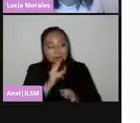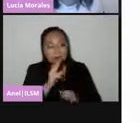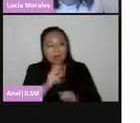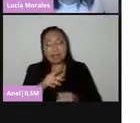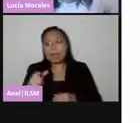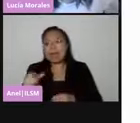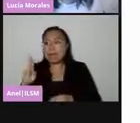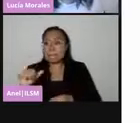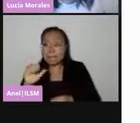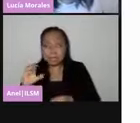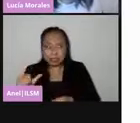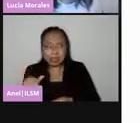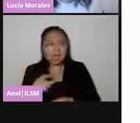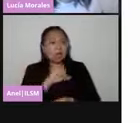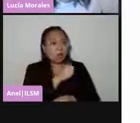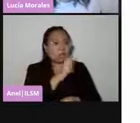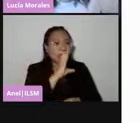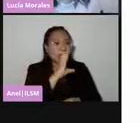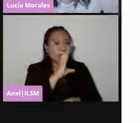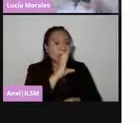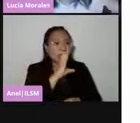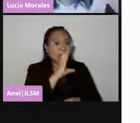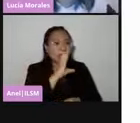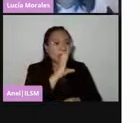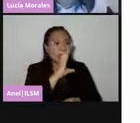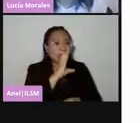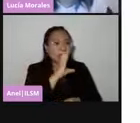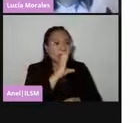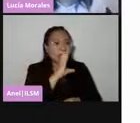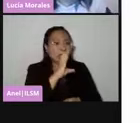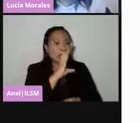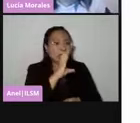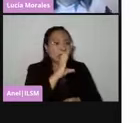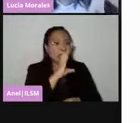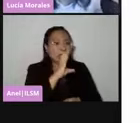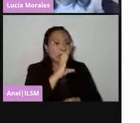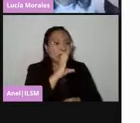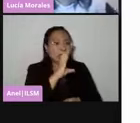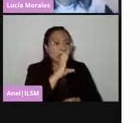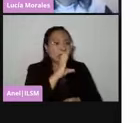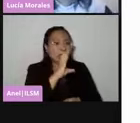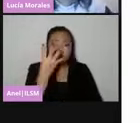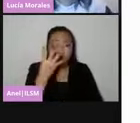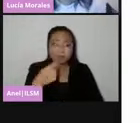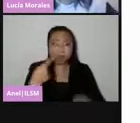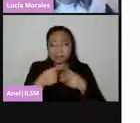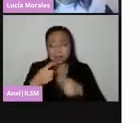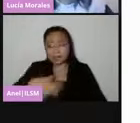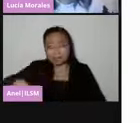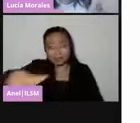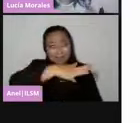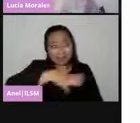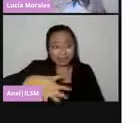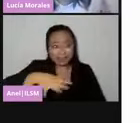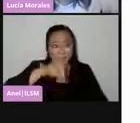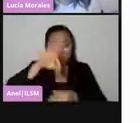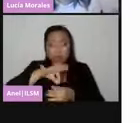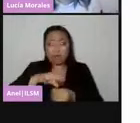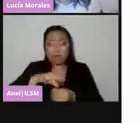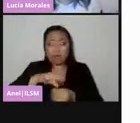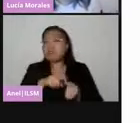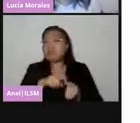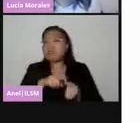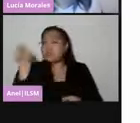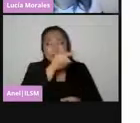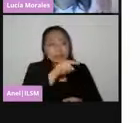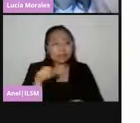que sean necesarias. Por eso, si se han dado cuenta en algunas casillas, hay hasta 4, ¿no? En espacios, perdón. En algunos espacios están 4